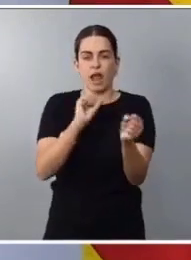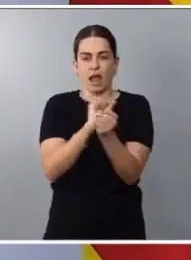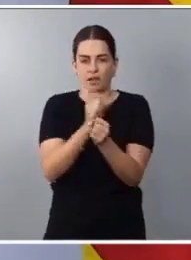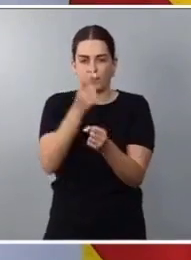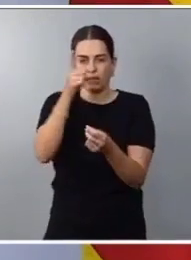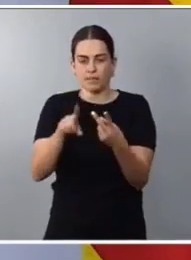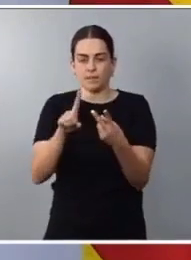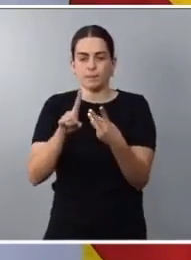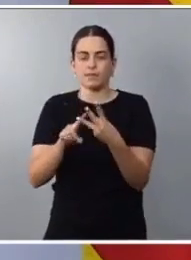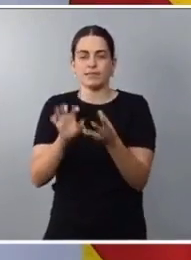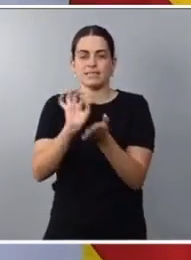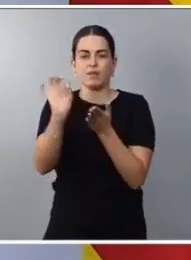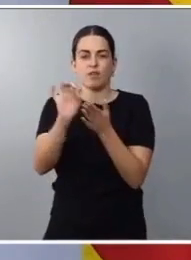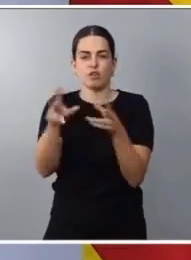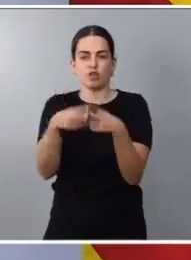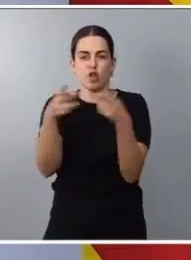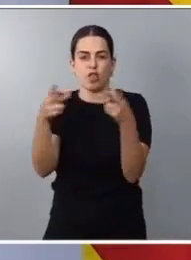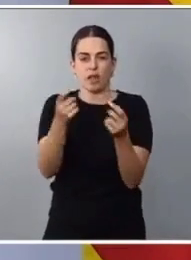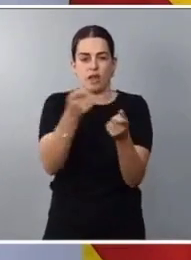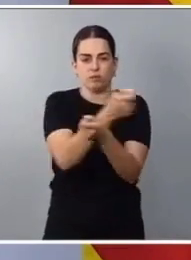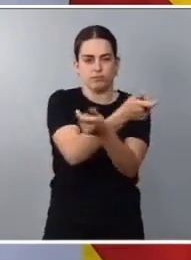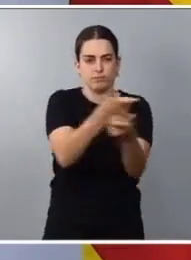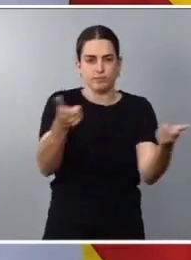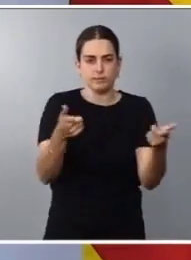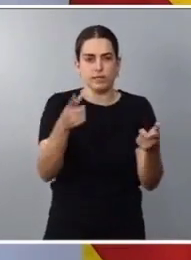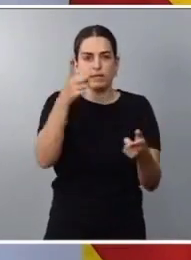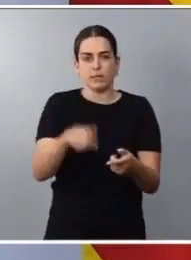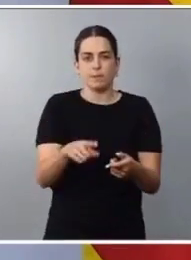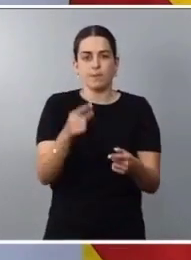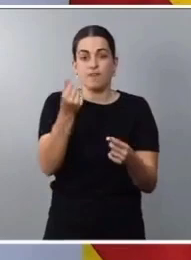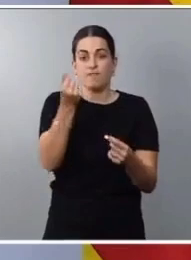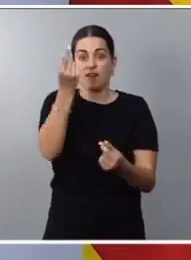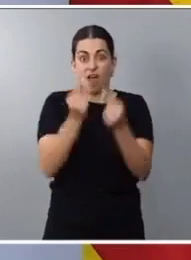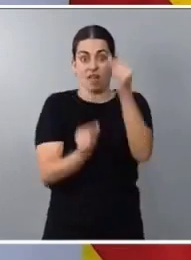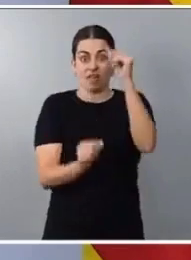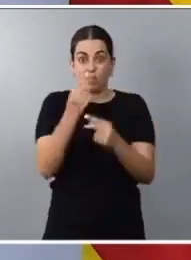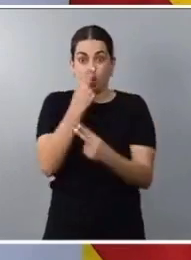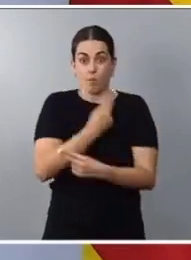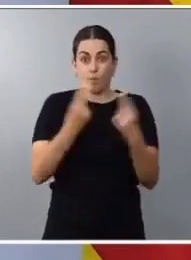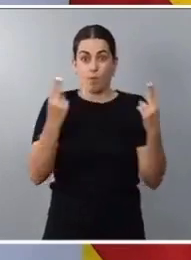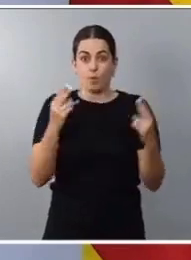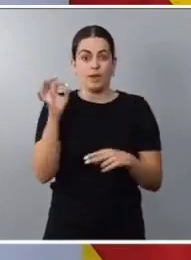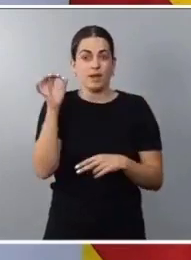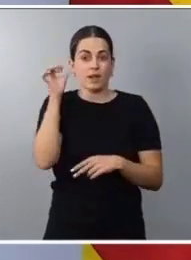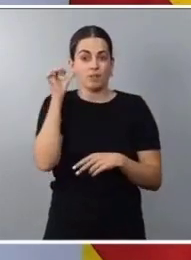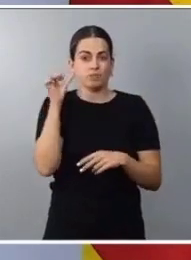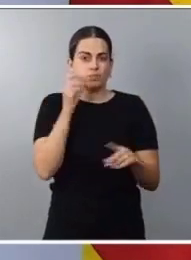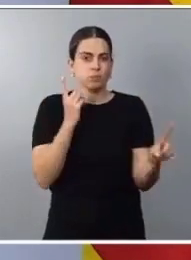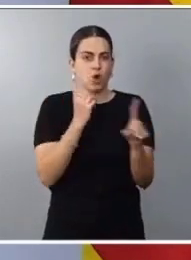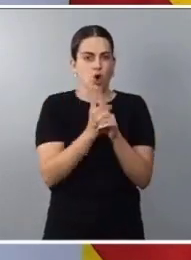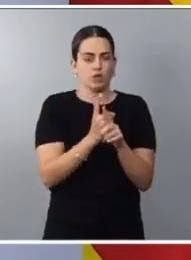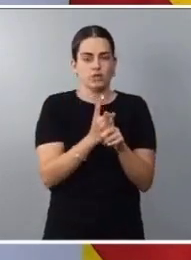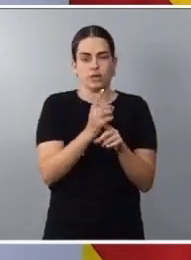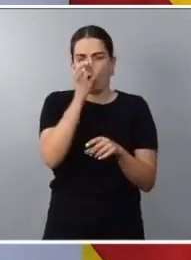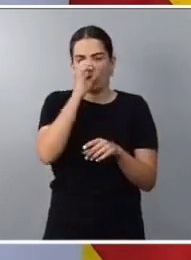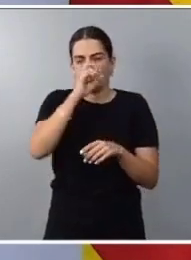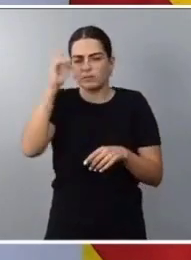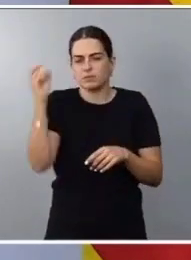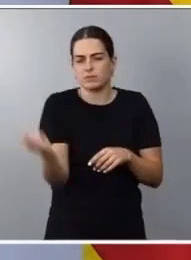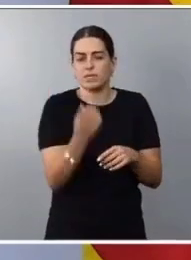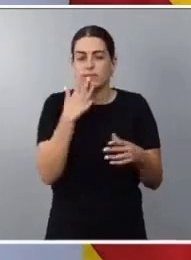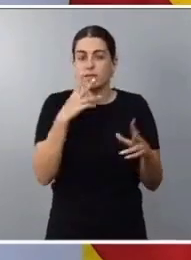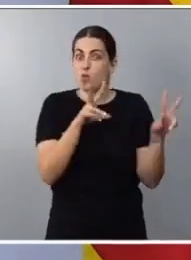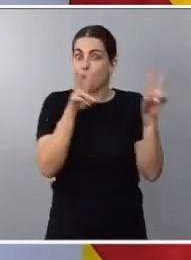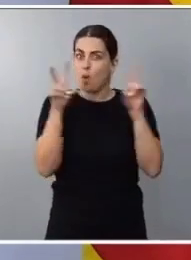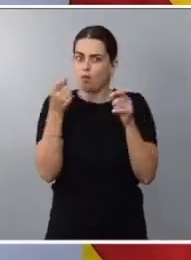sociales, ampliaremos la financiación pública de métodos anticonceptivos, priorizando aquellos de última generación y